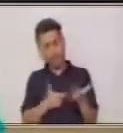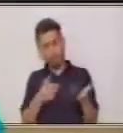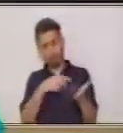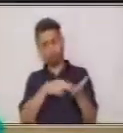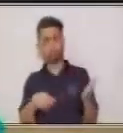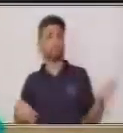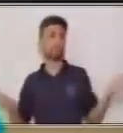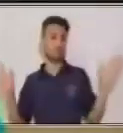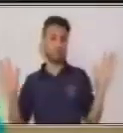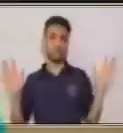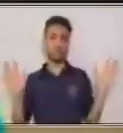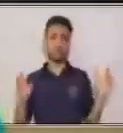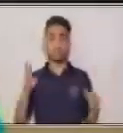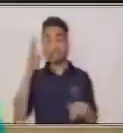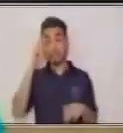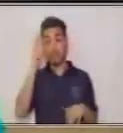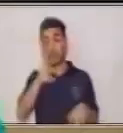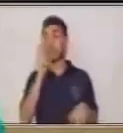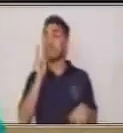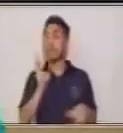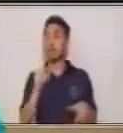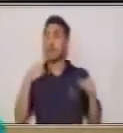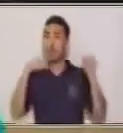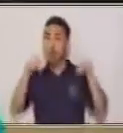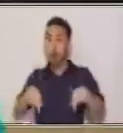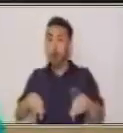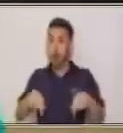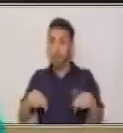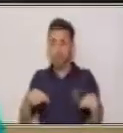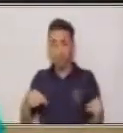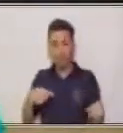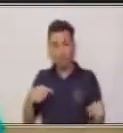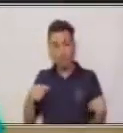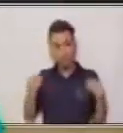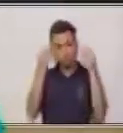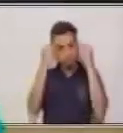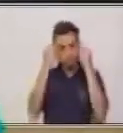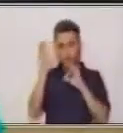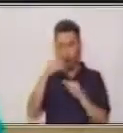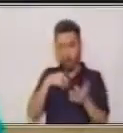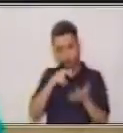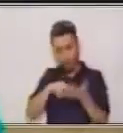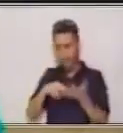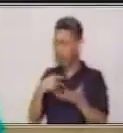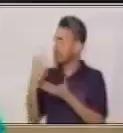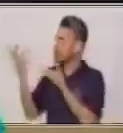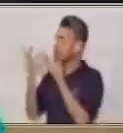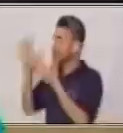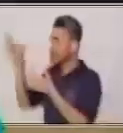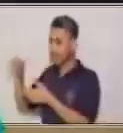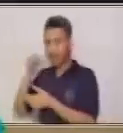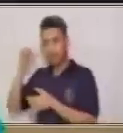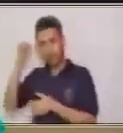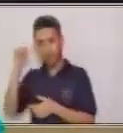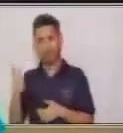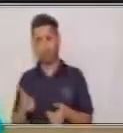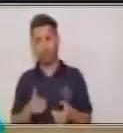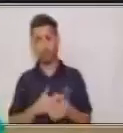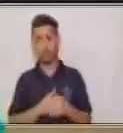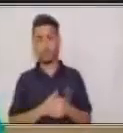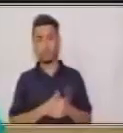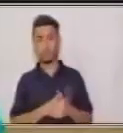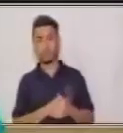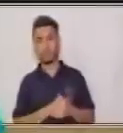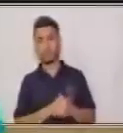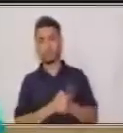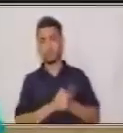Y recuerda compartir lo que has leído con alguien que tengas en casa. De igual manera,